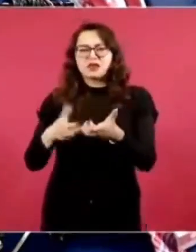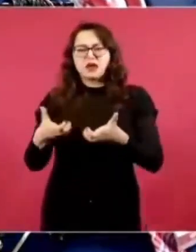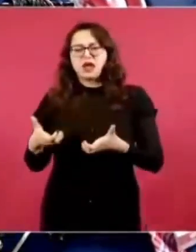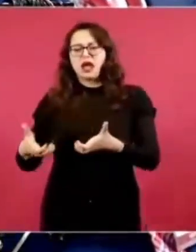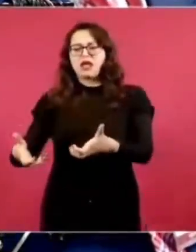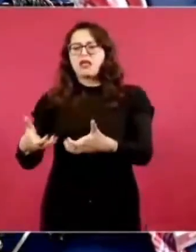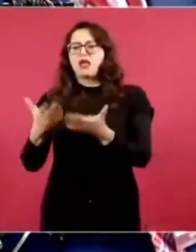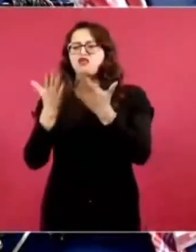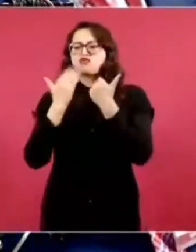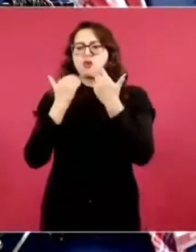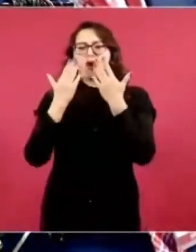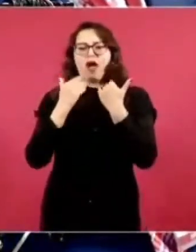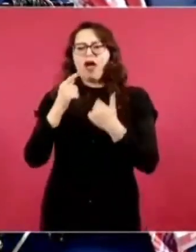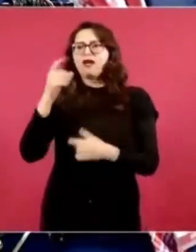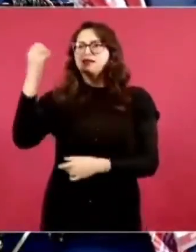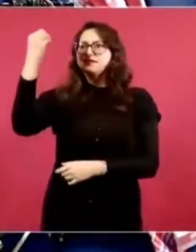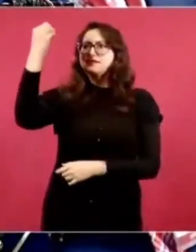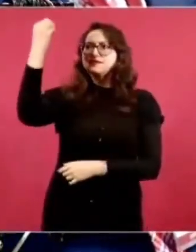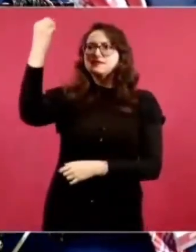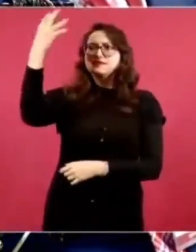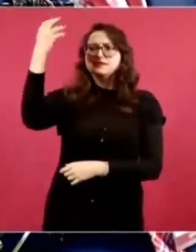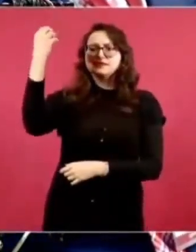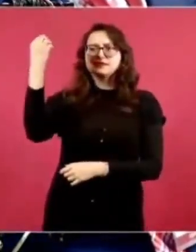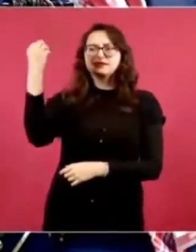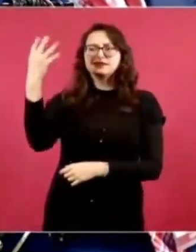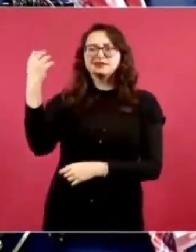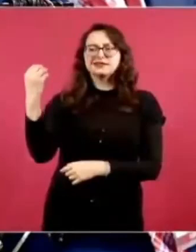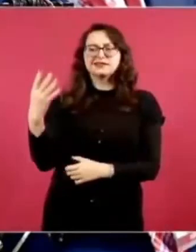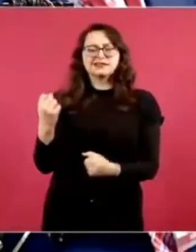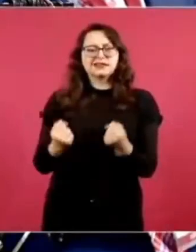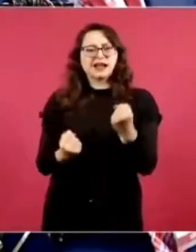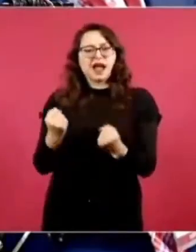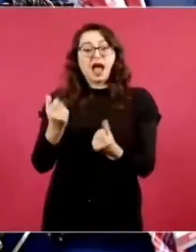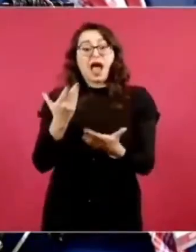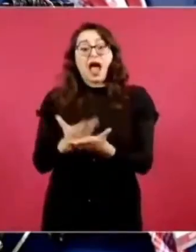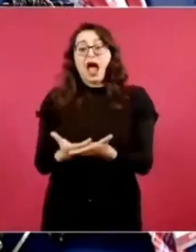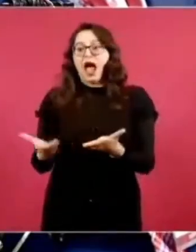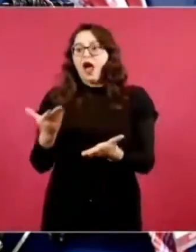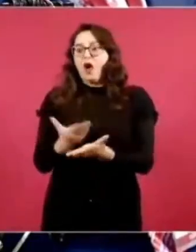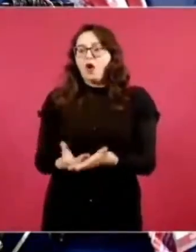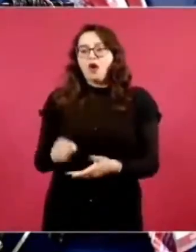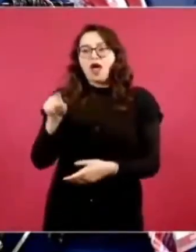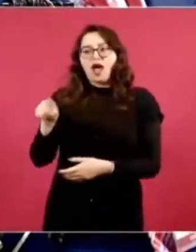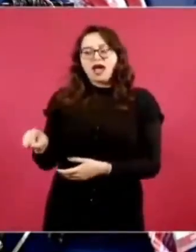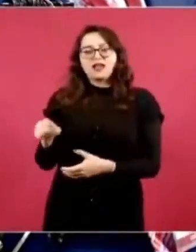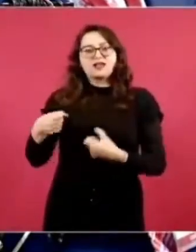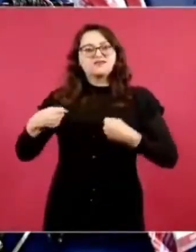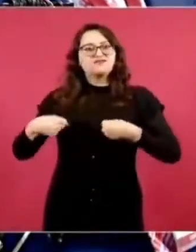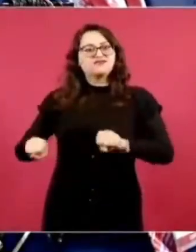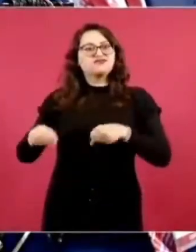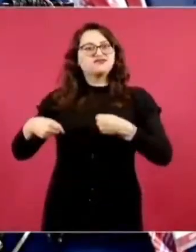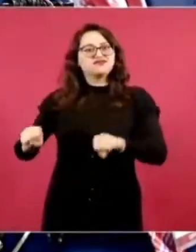con el advenimiento de la utilización de las motonetas, existen tres o cuatro